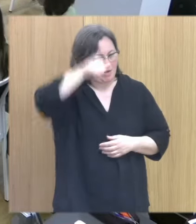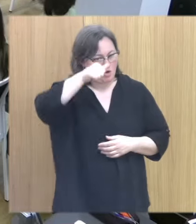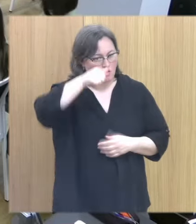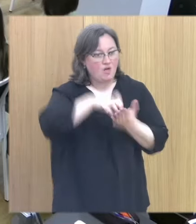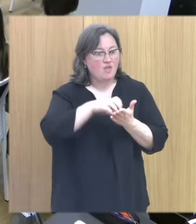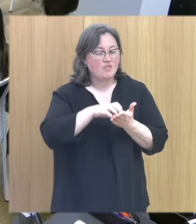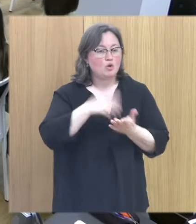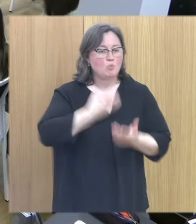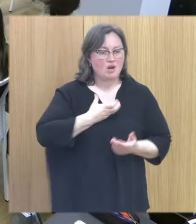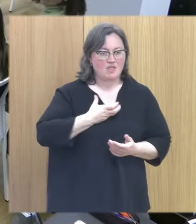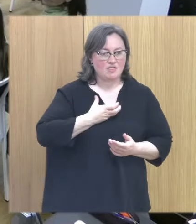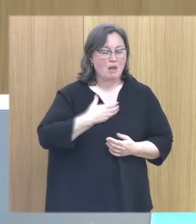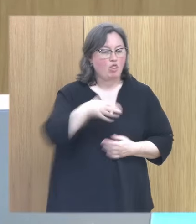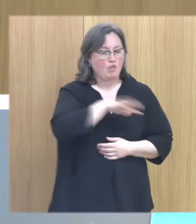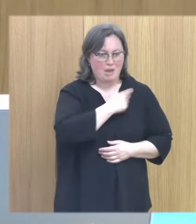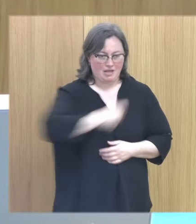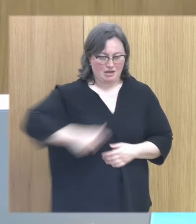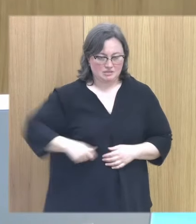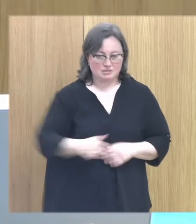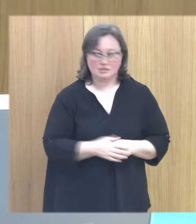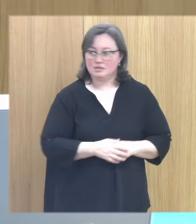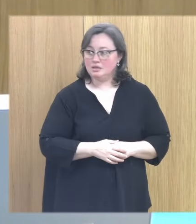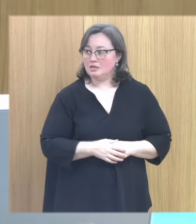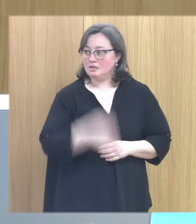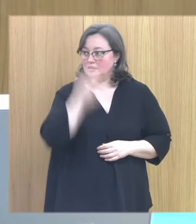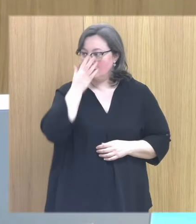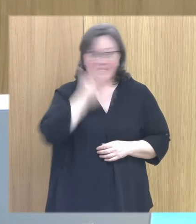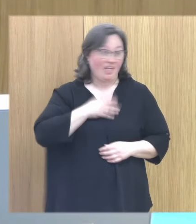en un centro municipal de salud en Vallecas el caso